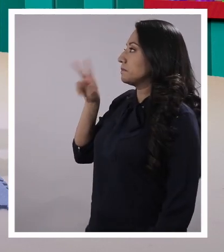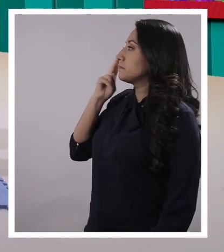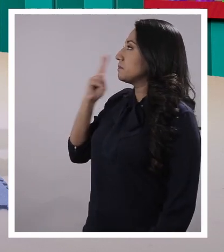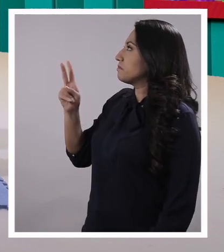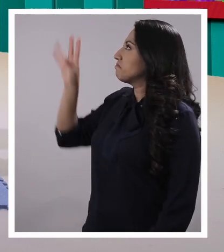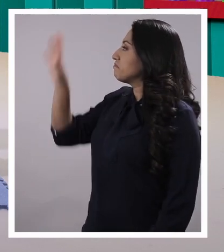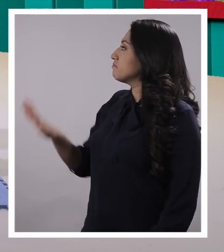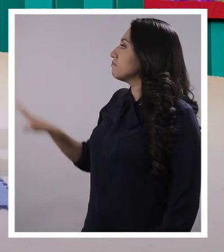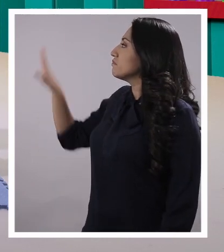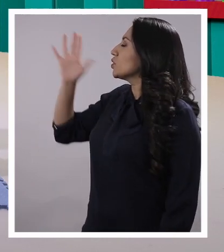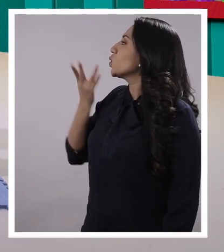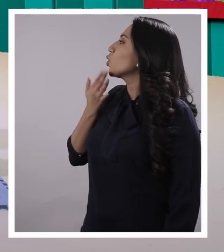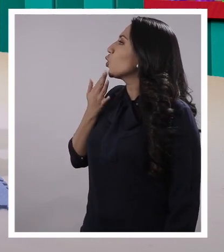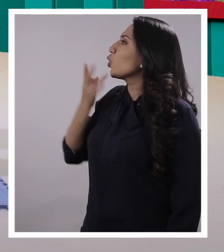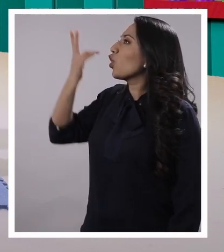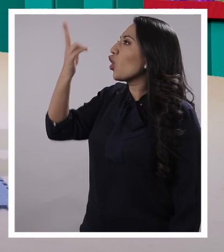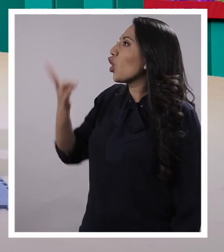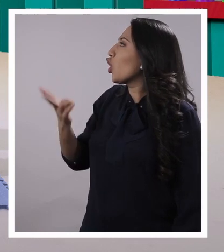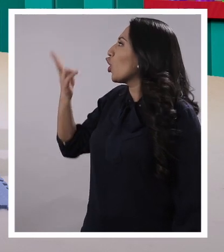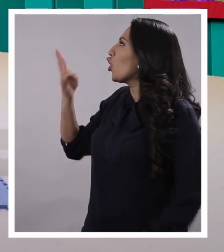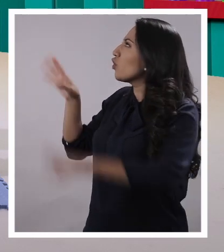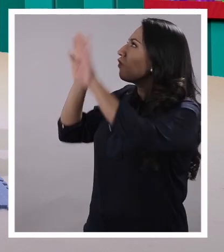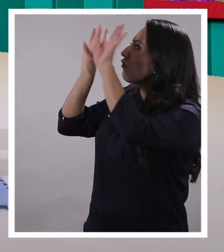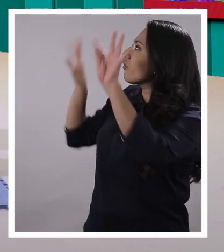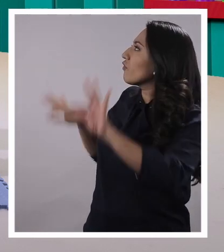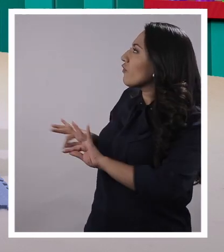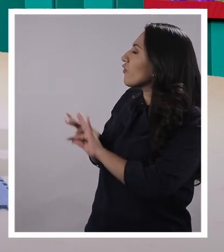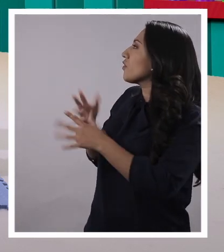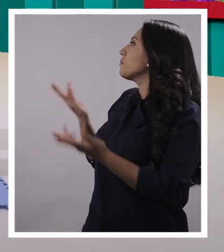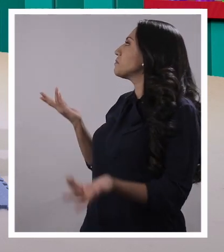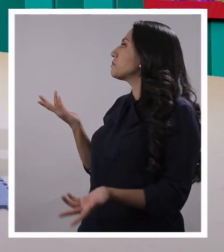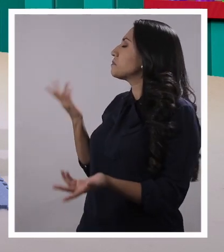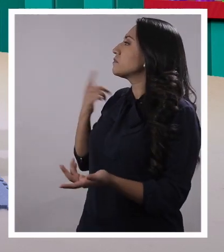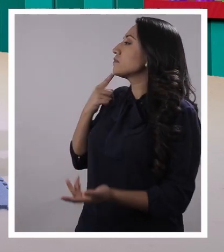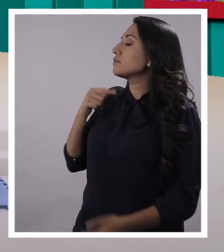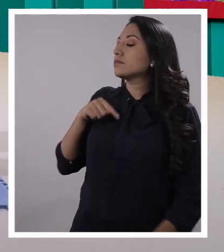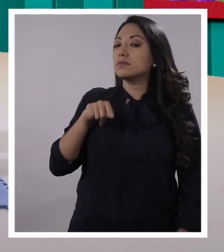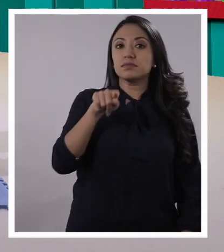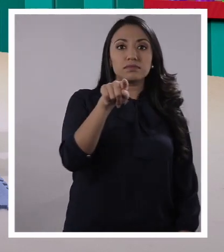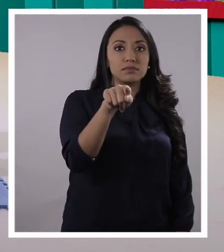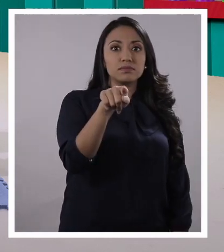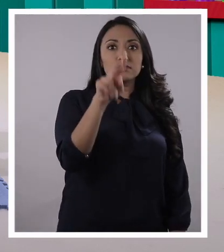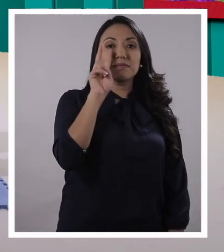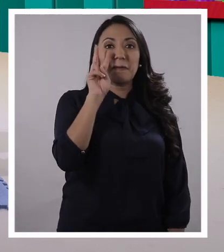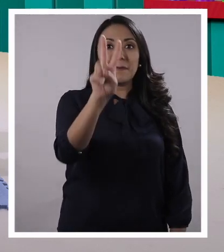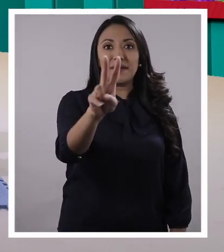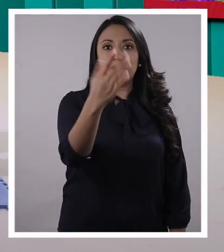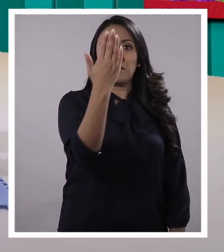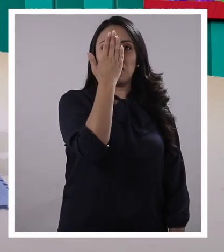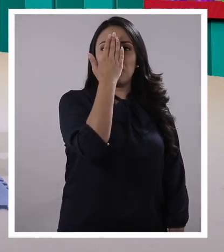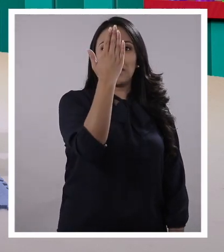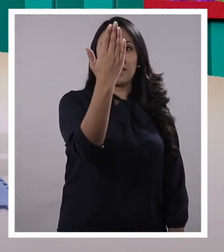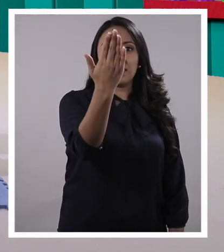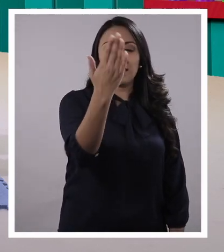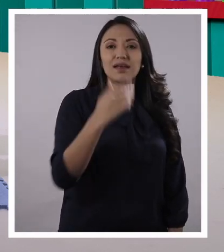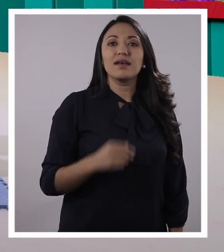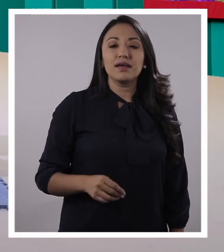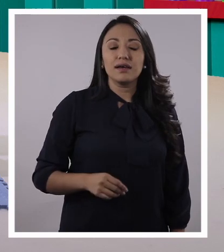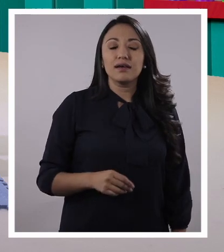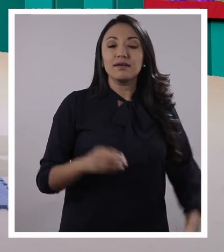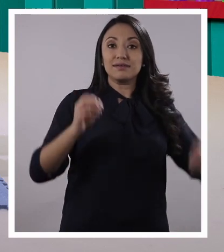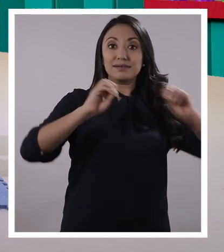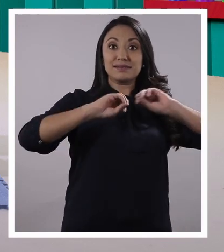¿Qué colores le rodean? ¿Qué formas le rodean? ¿Ya? Mire al frente. ¿Ya? Muy bien.